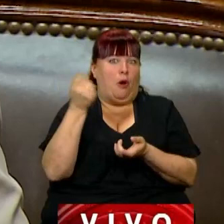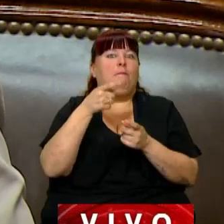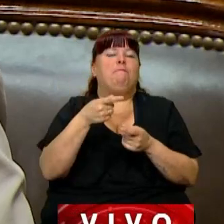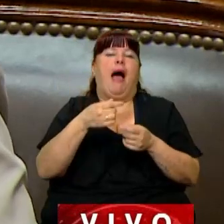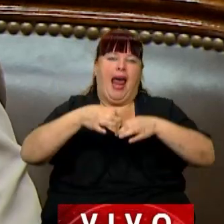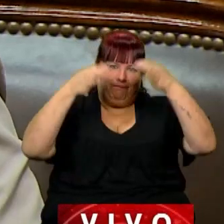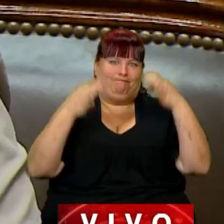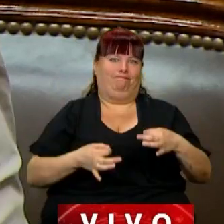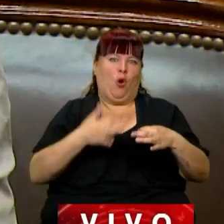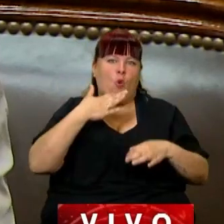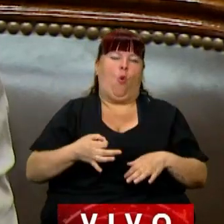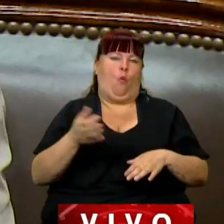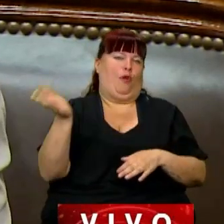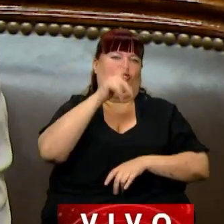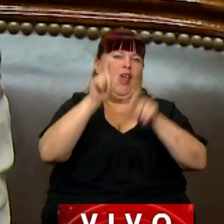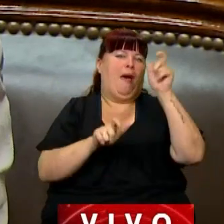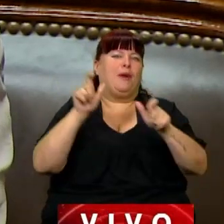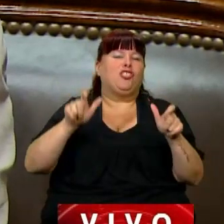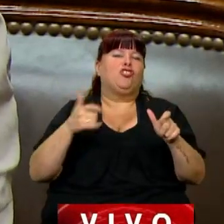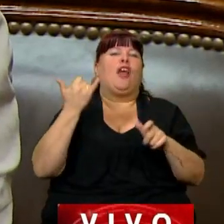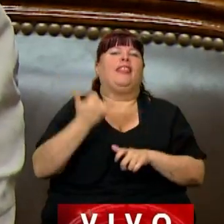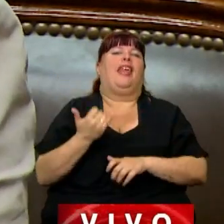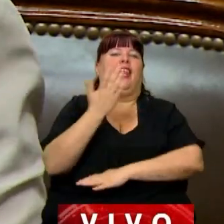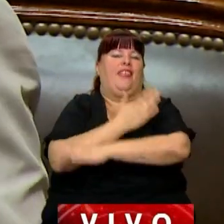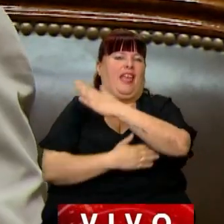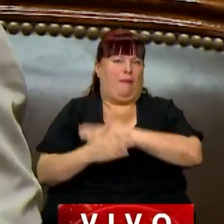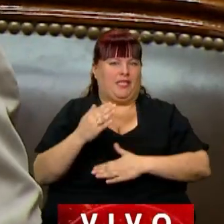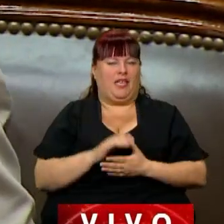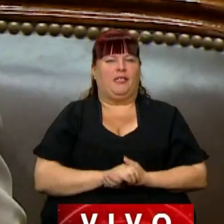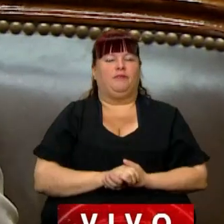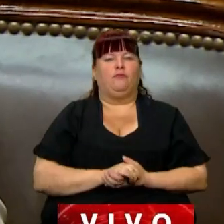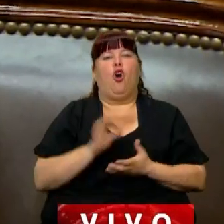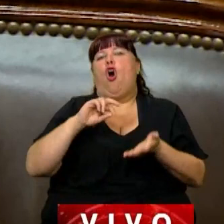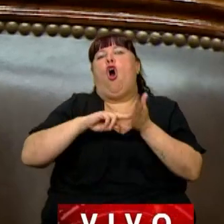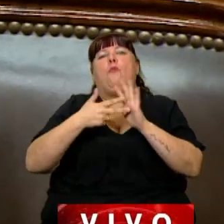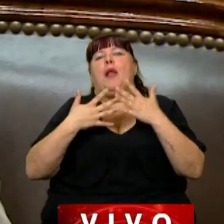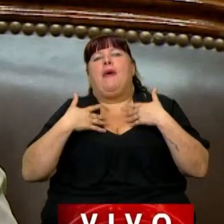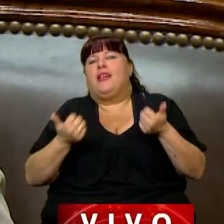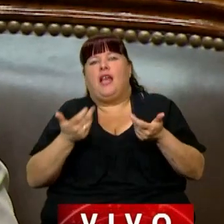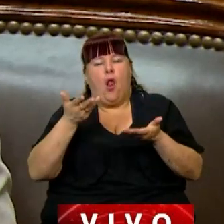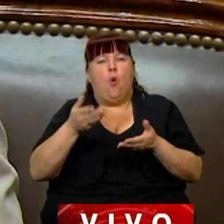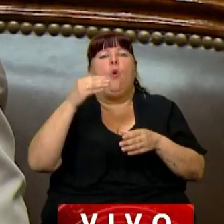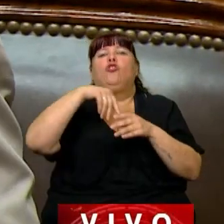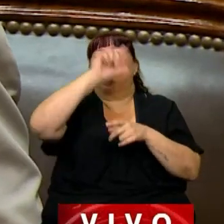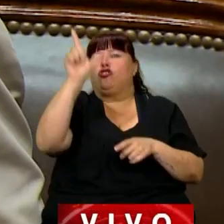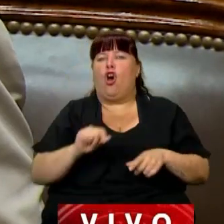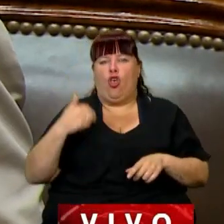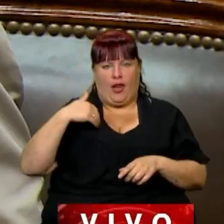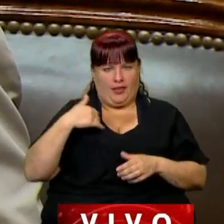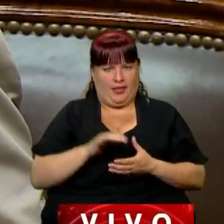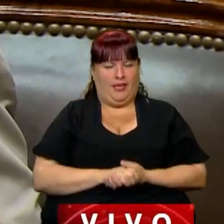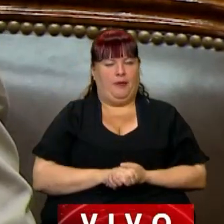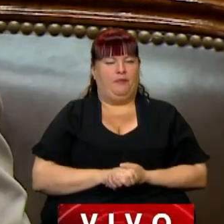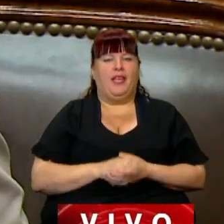que esto sea una realidad para todas las personas que viven con algún tema y alguna problemática de discapacidad en toda la Argentina.